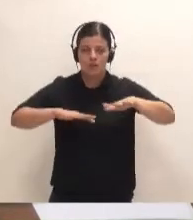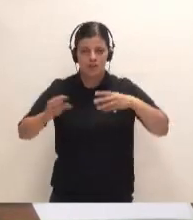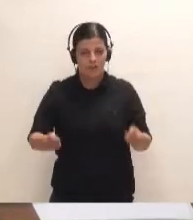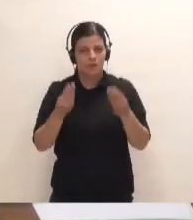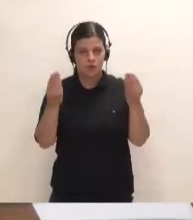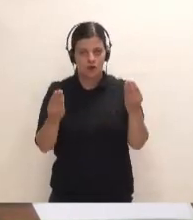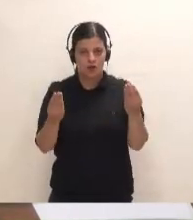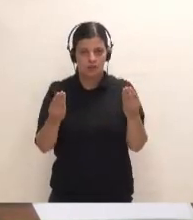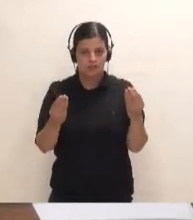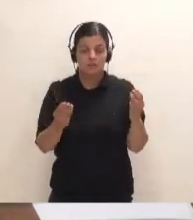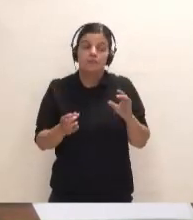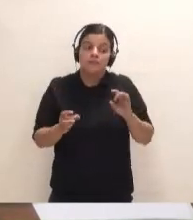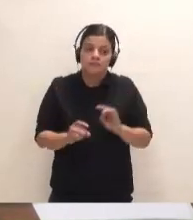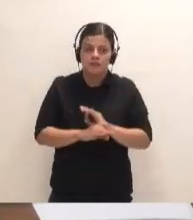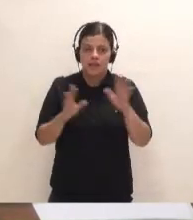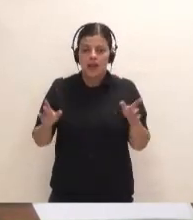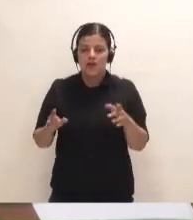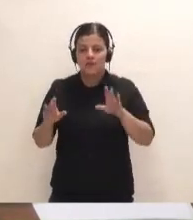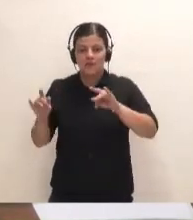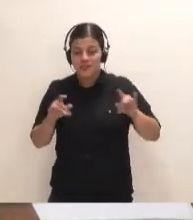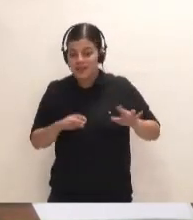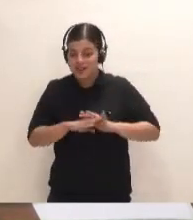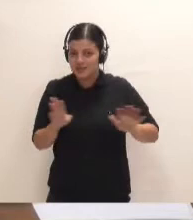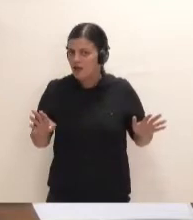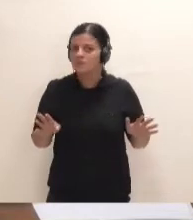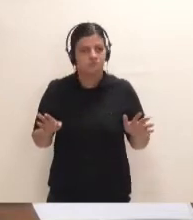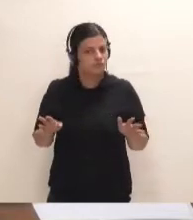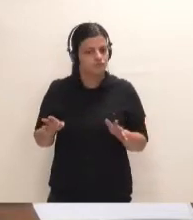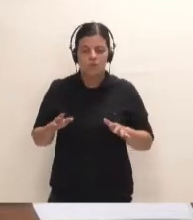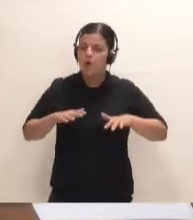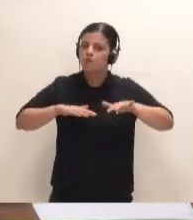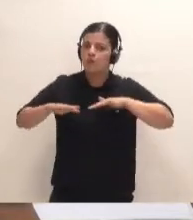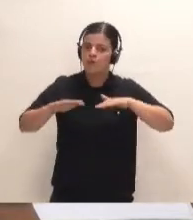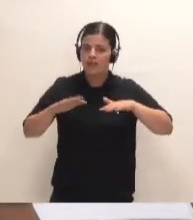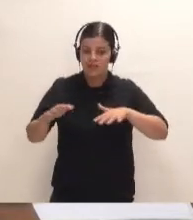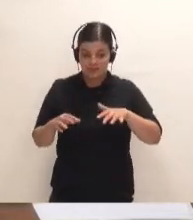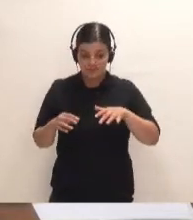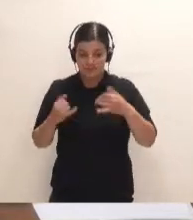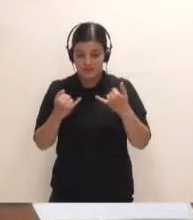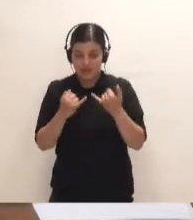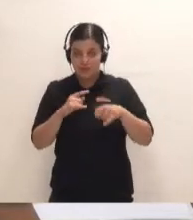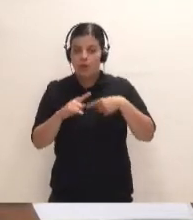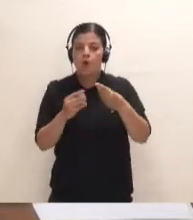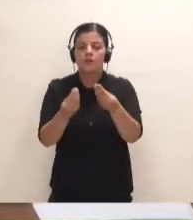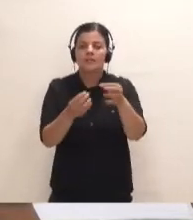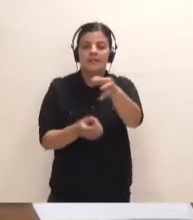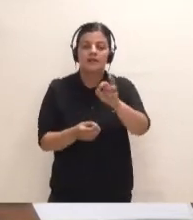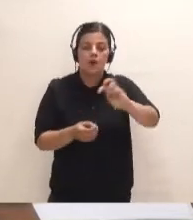movilidad. Evidentemente no solo por tierra, sino que la movilidad de Tenerife con otras islas es también muy necesario.